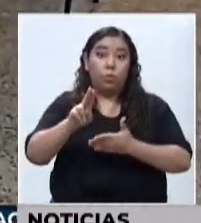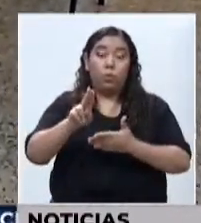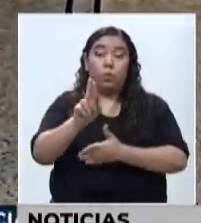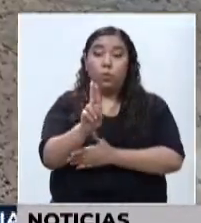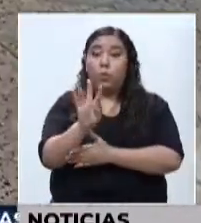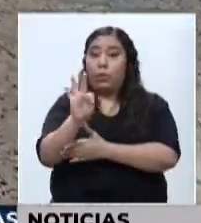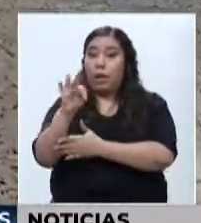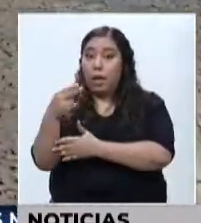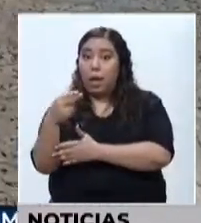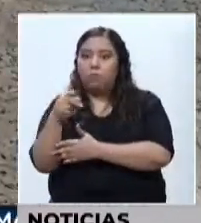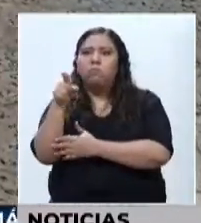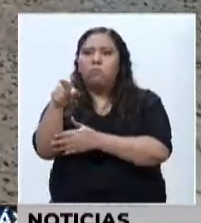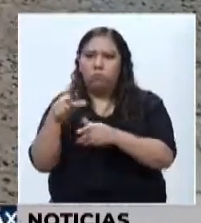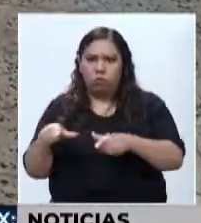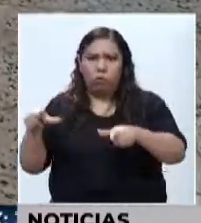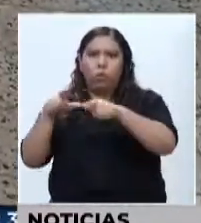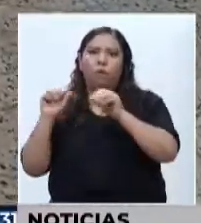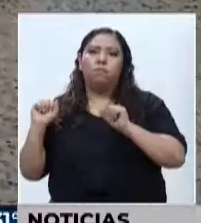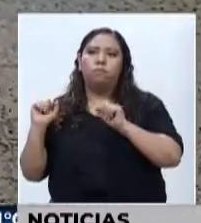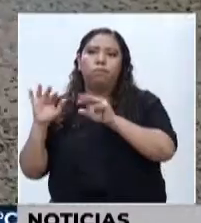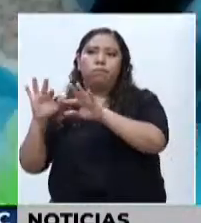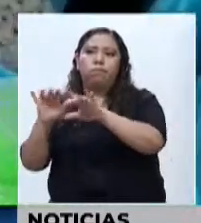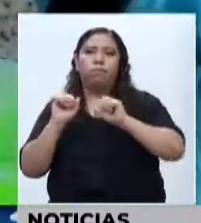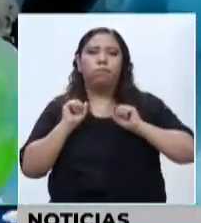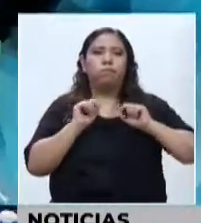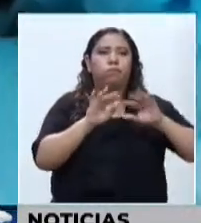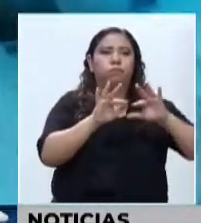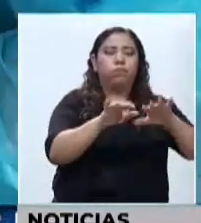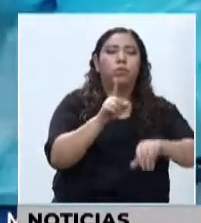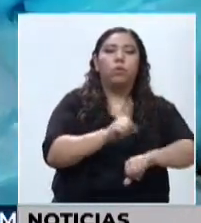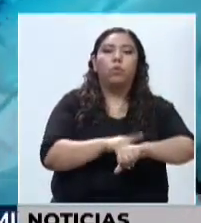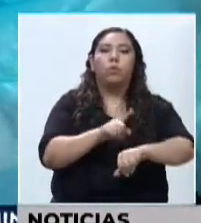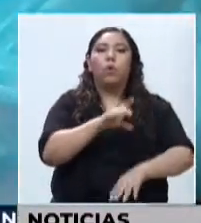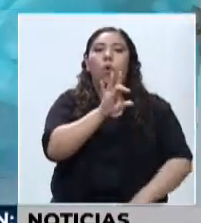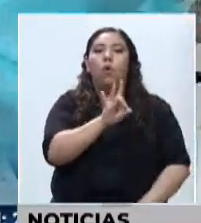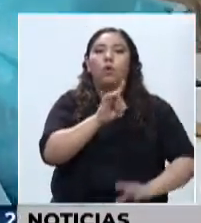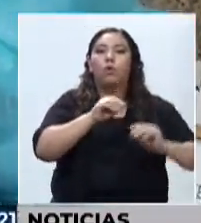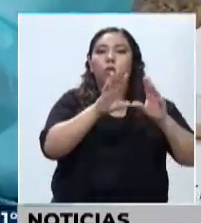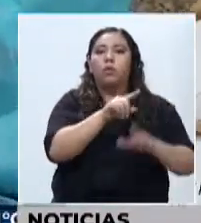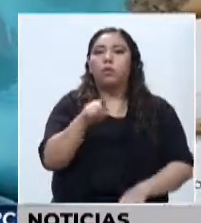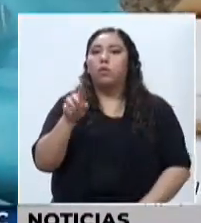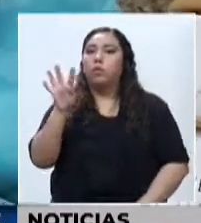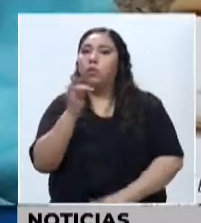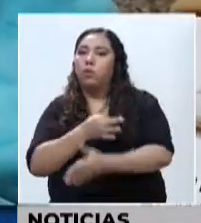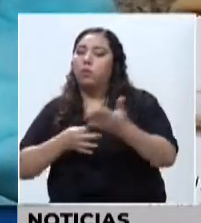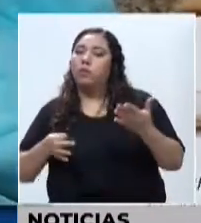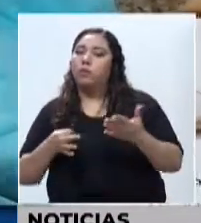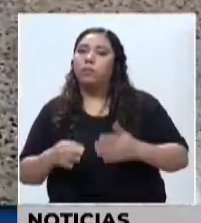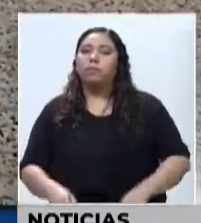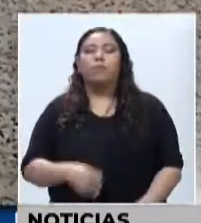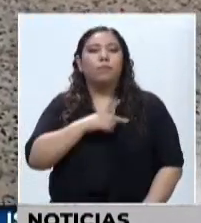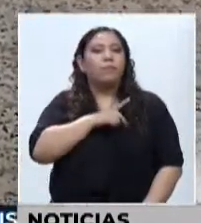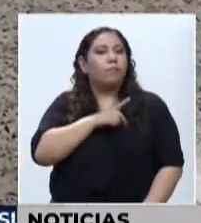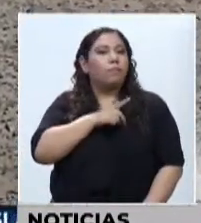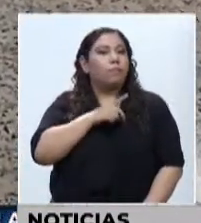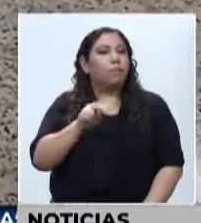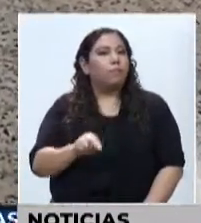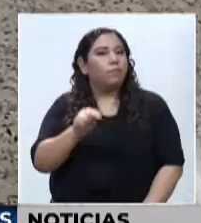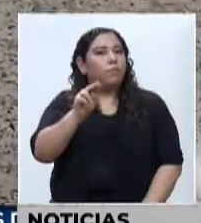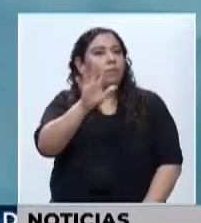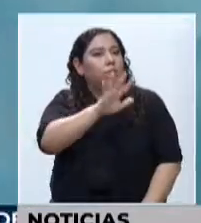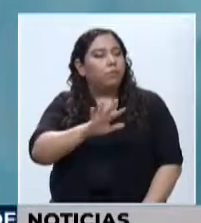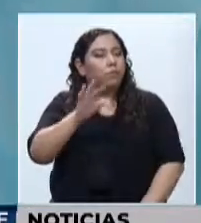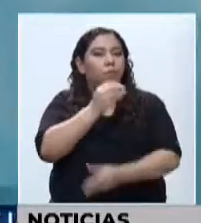funcionan como centros de vacunación durante la campaña, con un horario de 8 de la mañana a 4 de la tarde. Desde la zona norte del país,